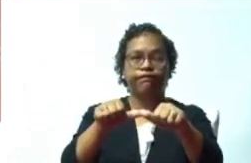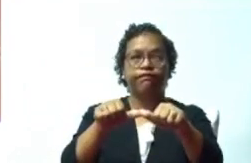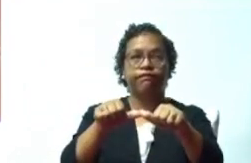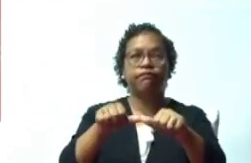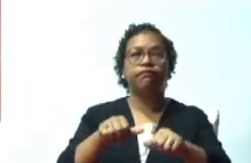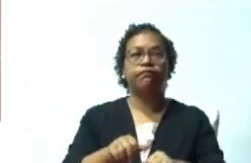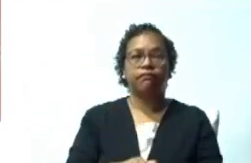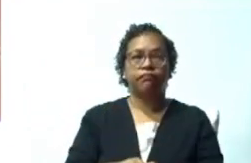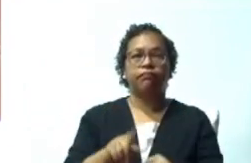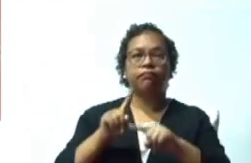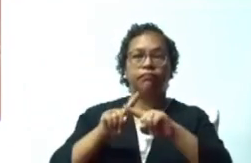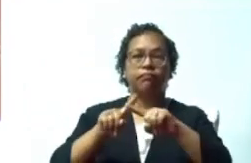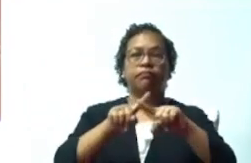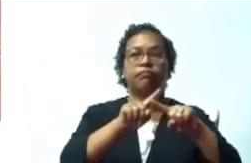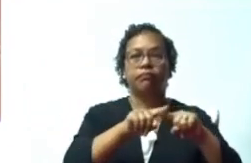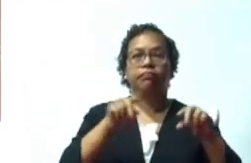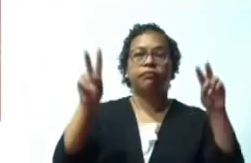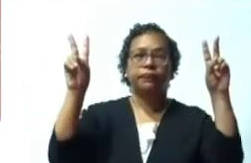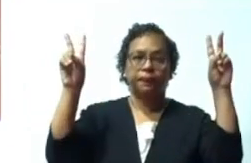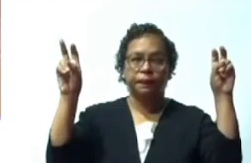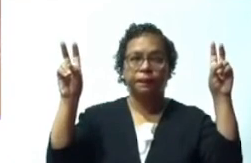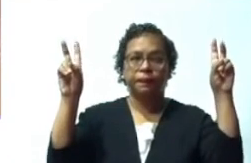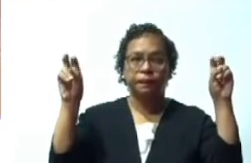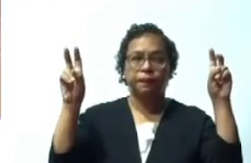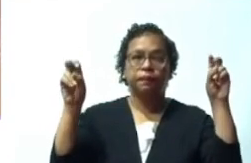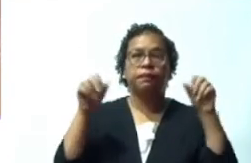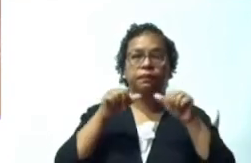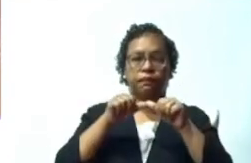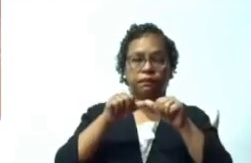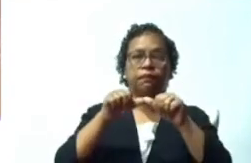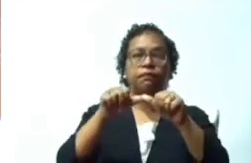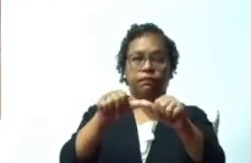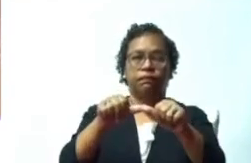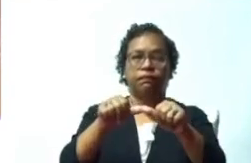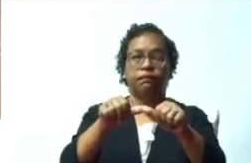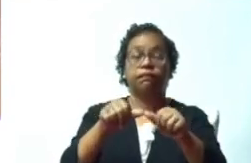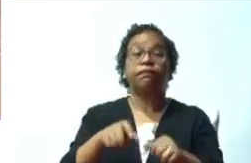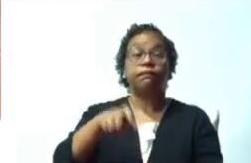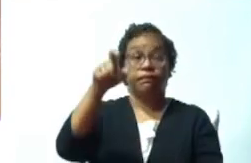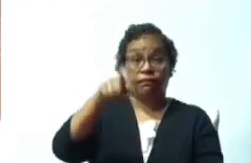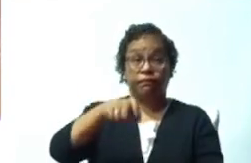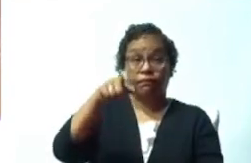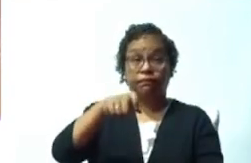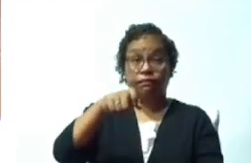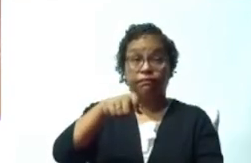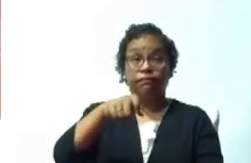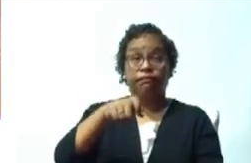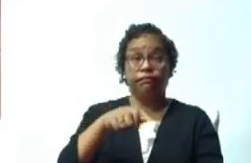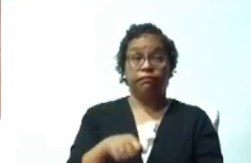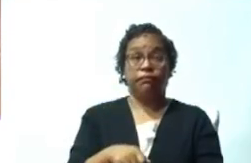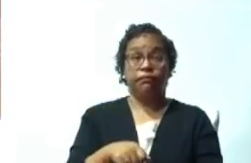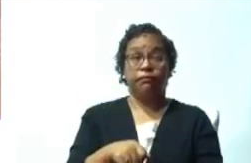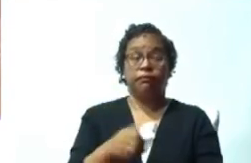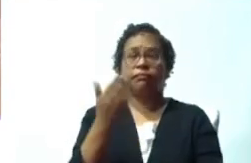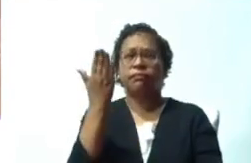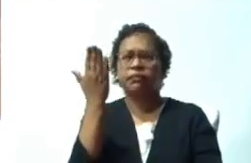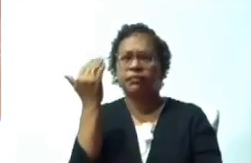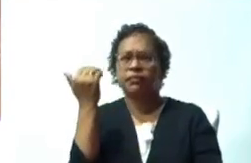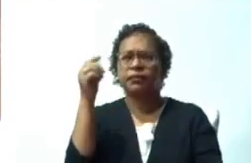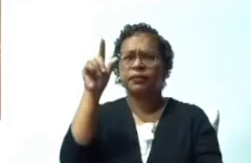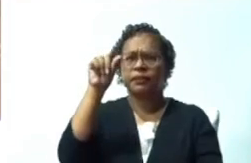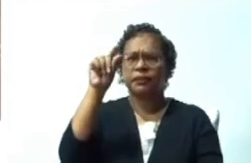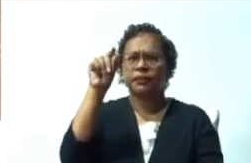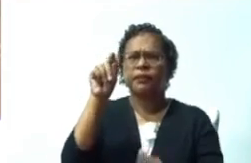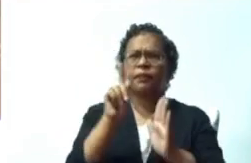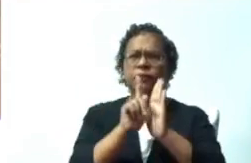varios temas que tenemos y necesitamos la presencia por lo menos en los próximos 15 o 20 minutos que